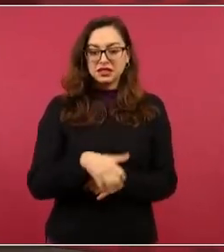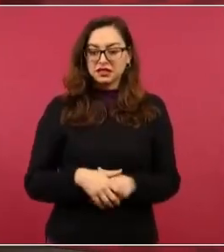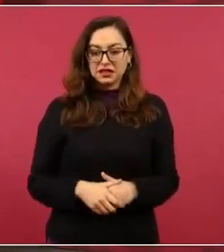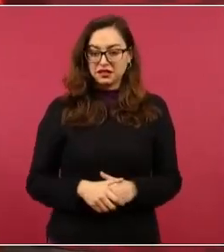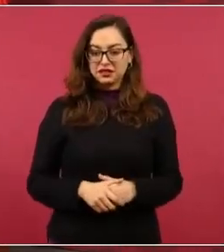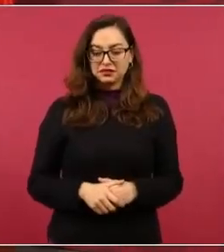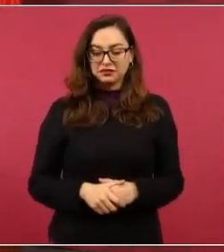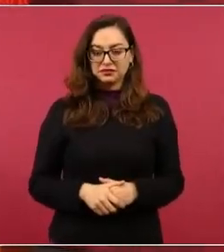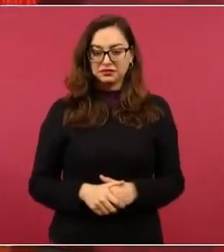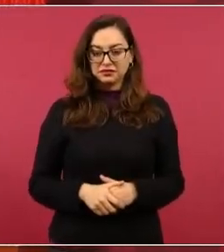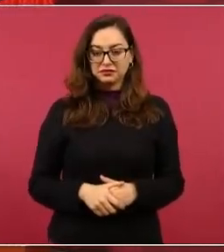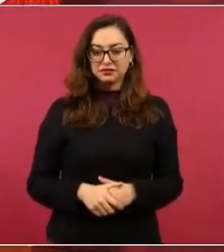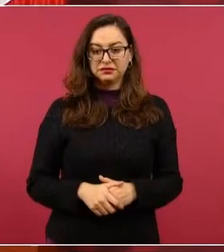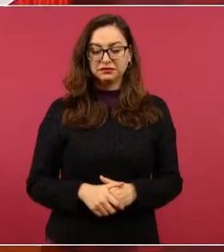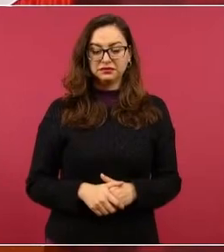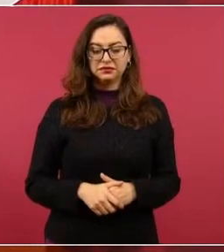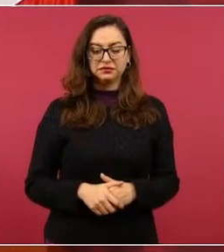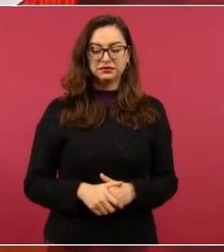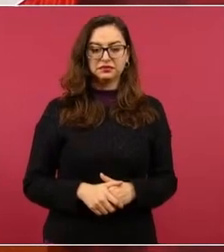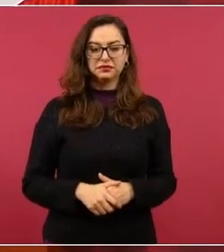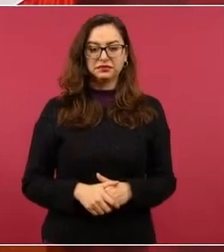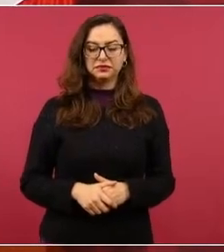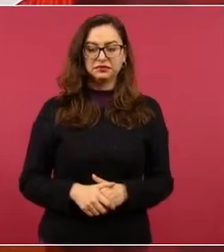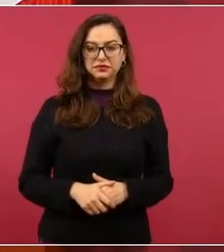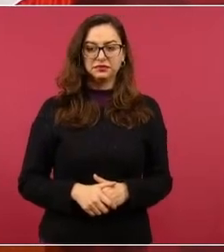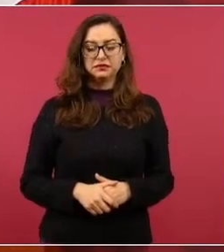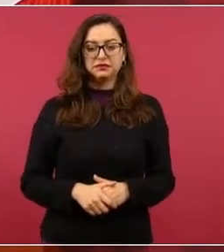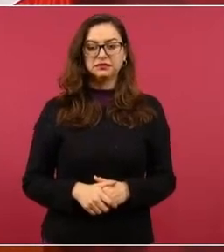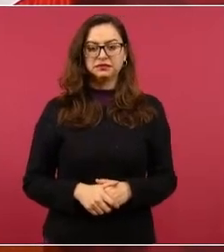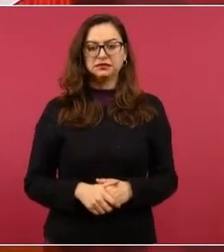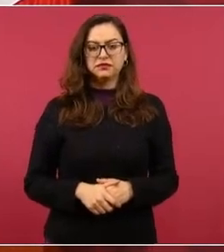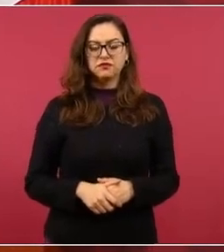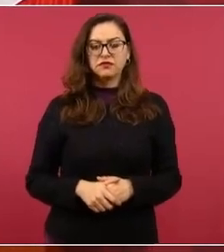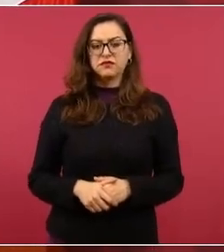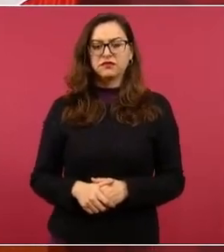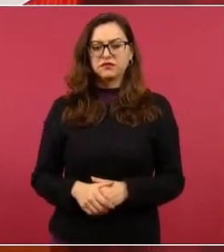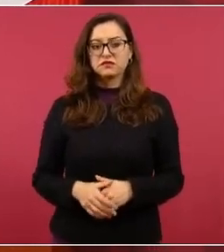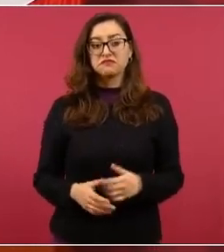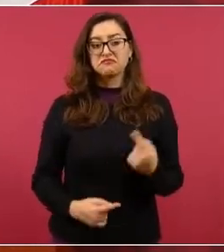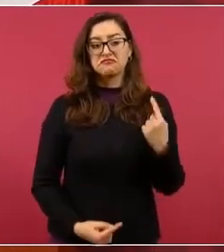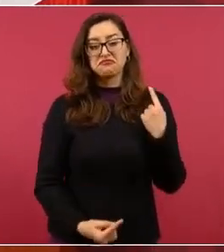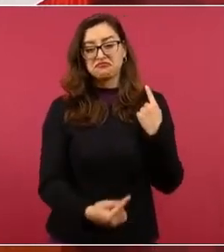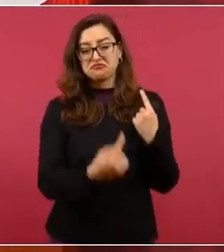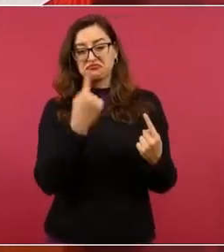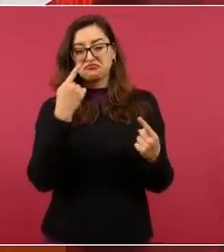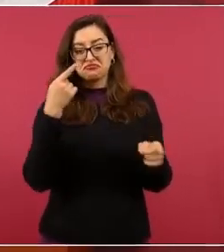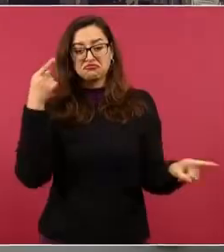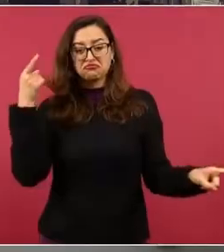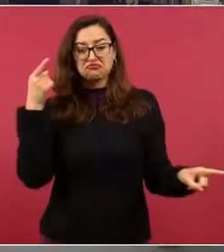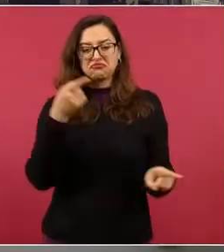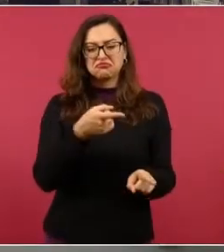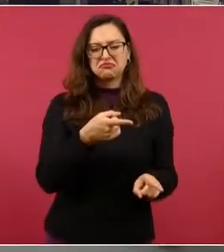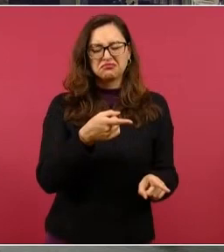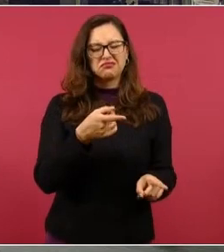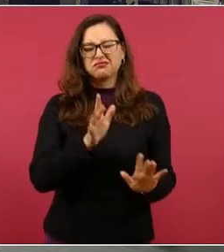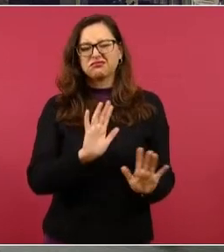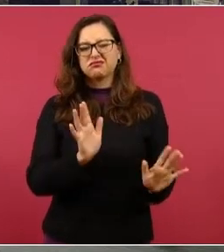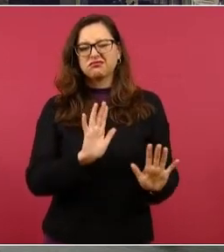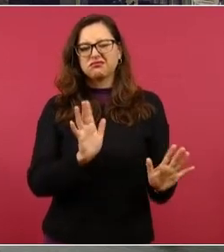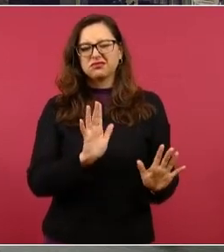sacarle la vuelta a las provocaciones.